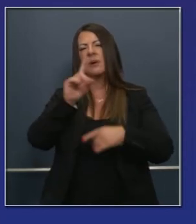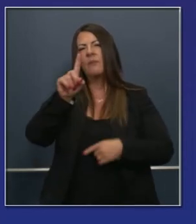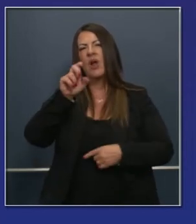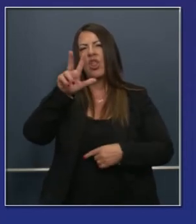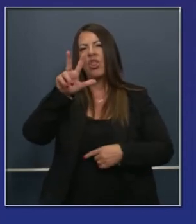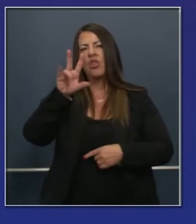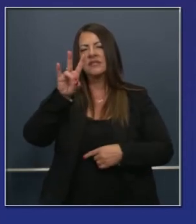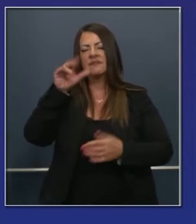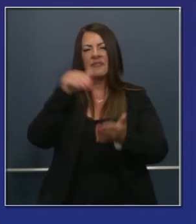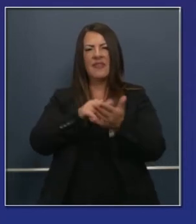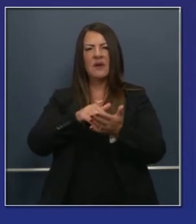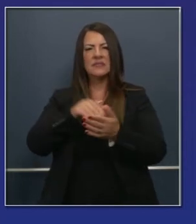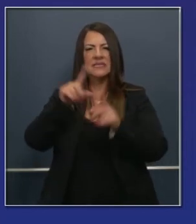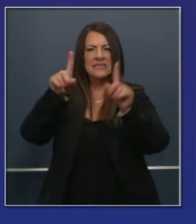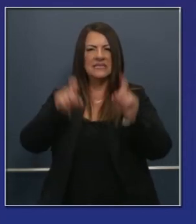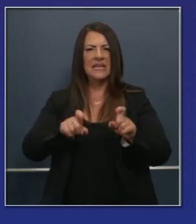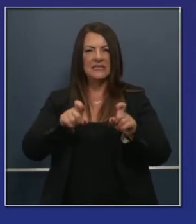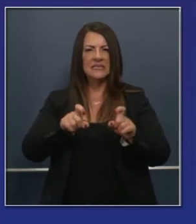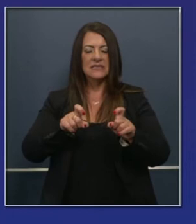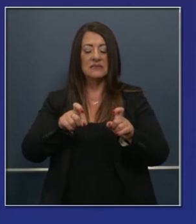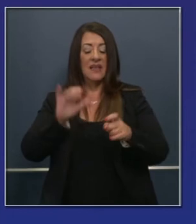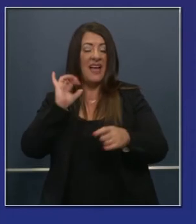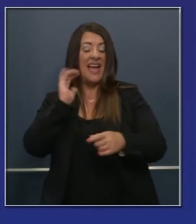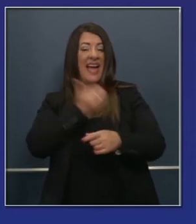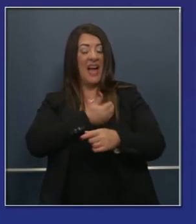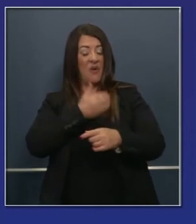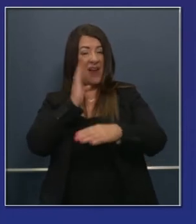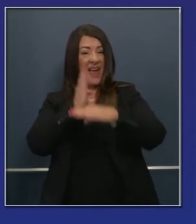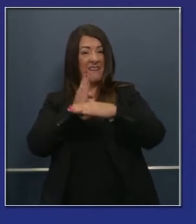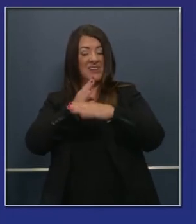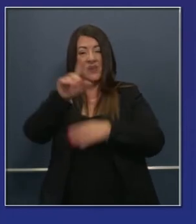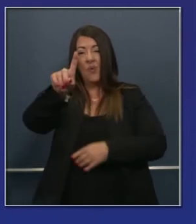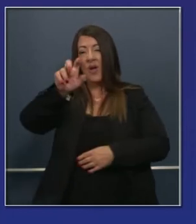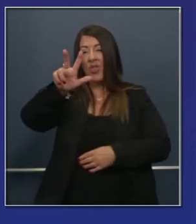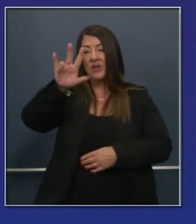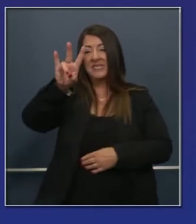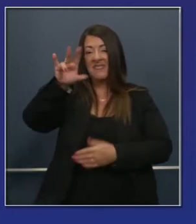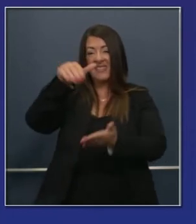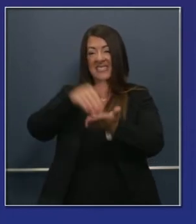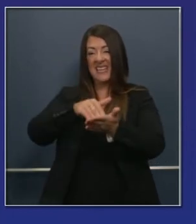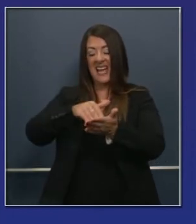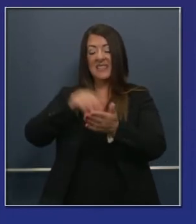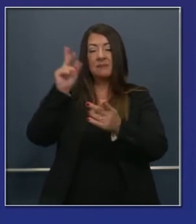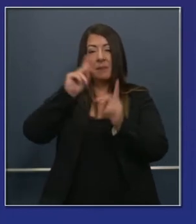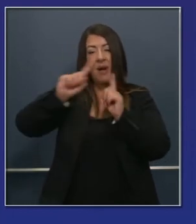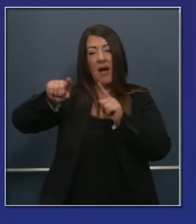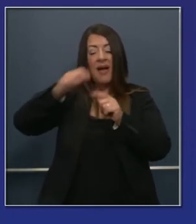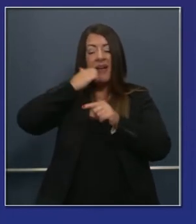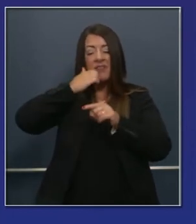137,000 pruebas al día, el promedio es 137,000,